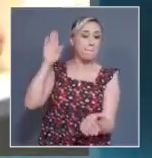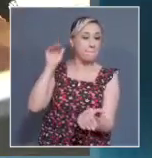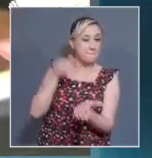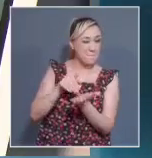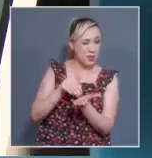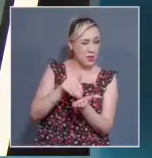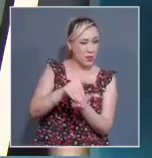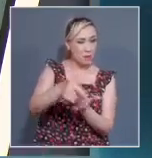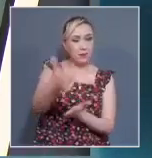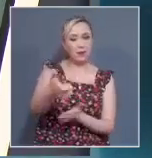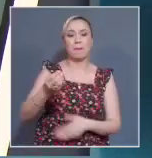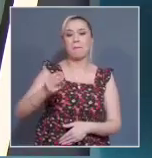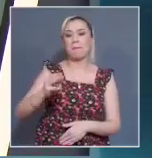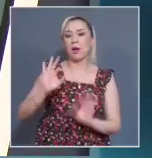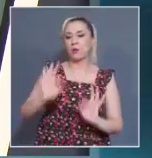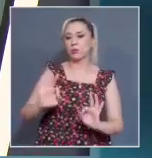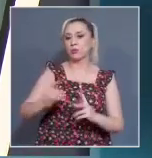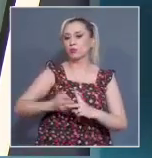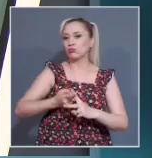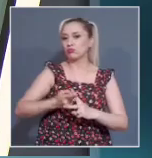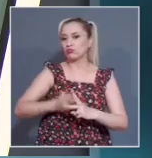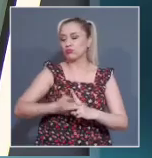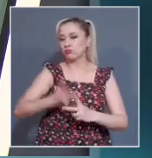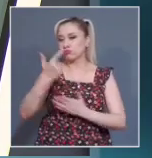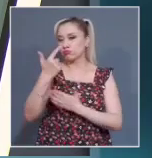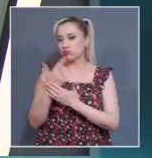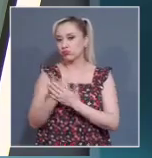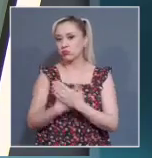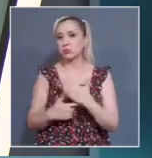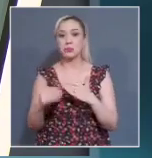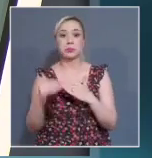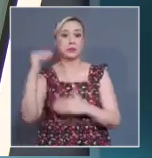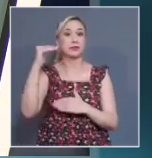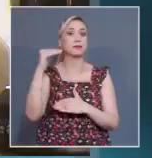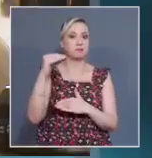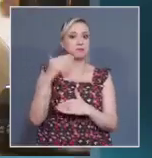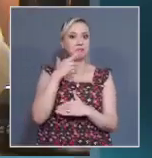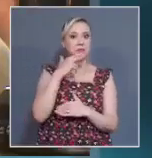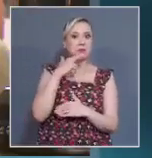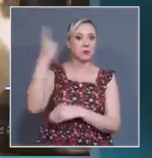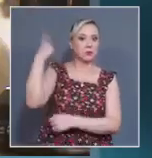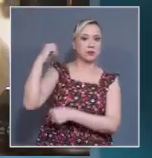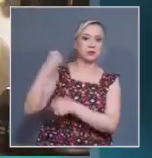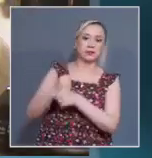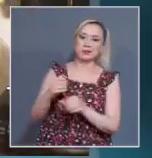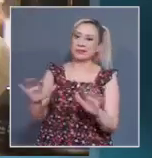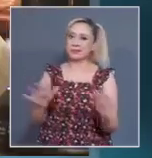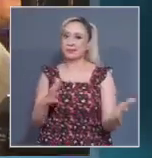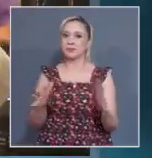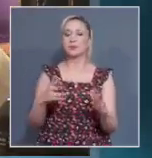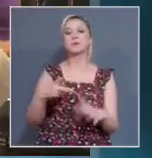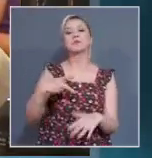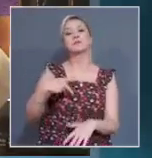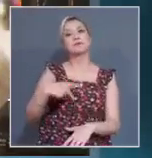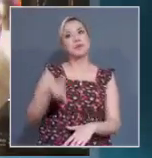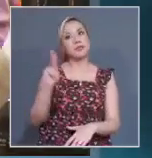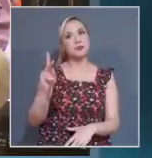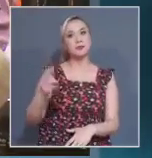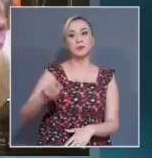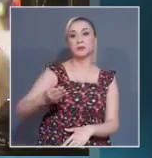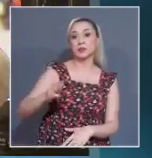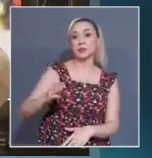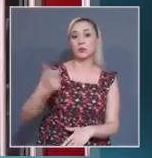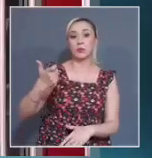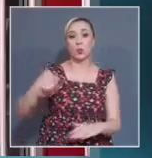representó un incremento de 1% en comparación con el mismo periodo del año pasado. Sin embargo, en mayo las Afores registraron